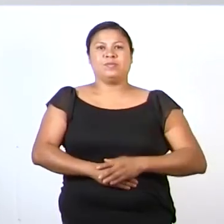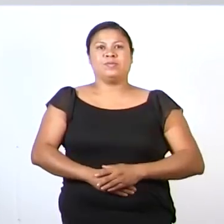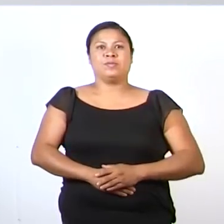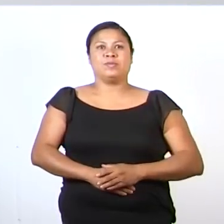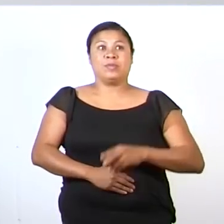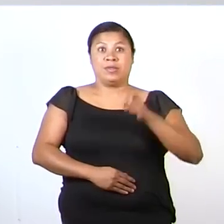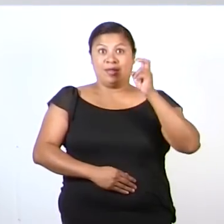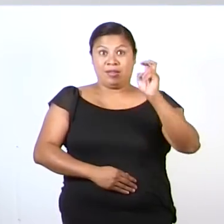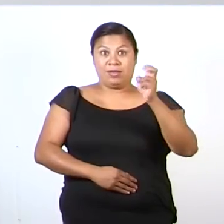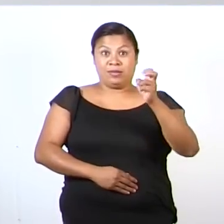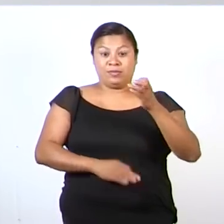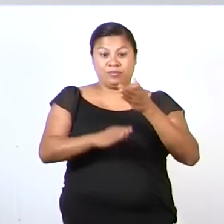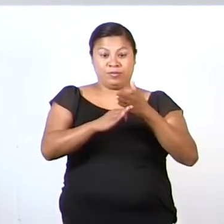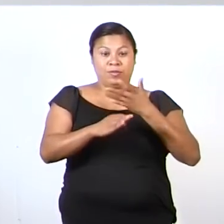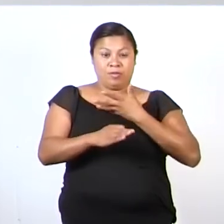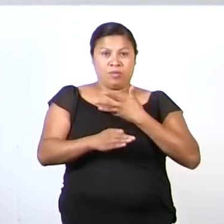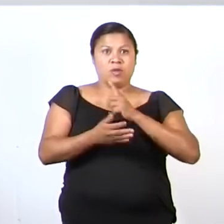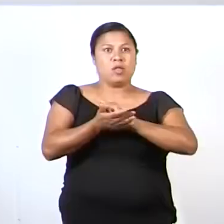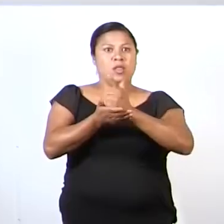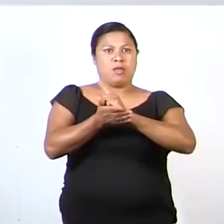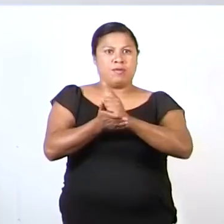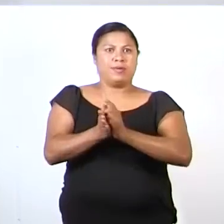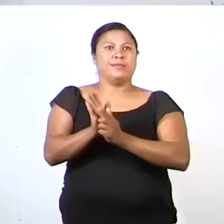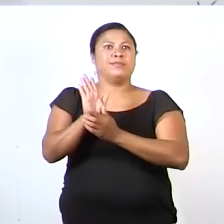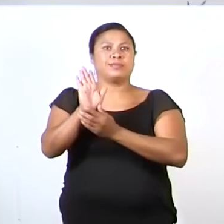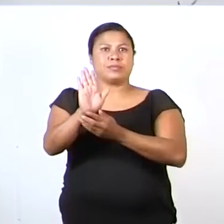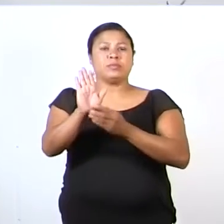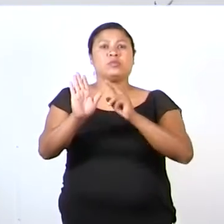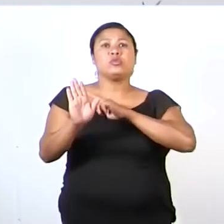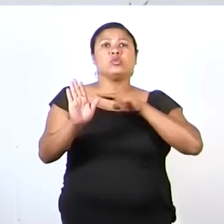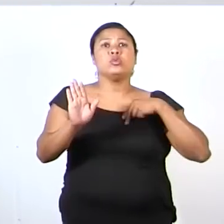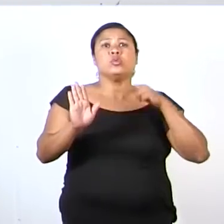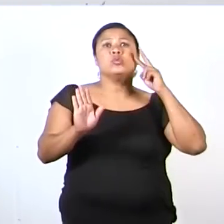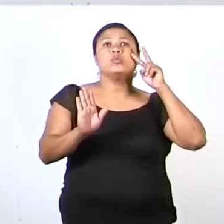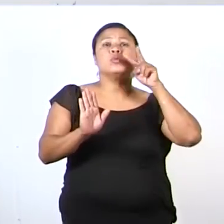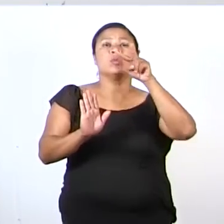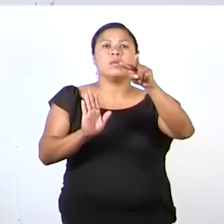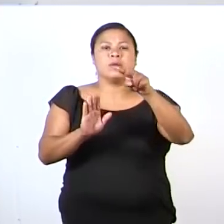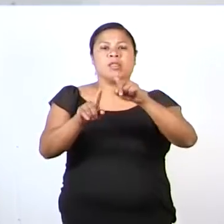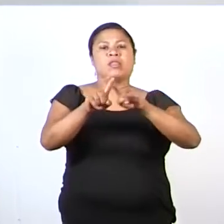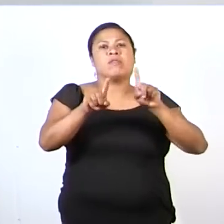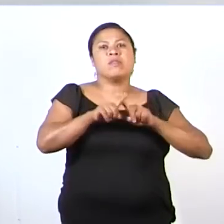En este libro que tengo acá, vamos a ver colecciones.